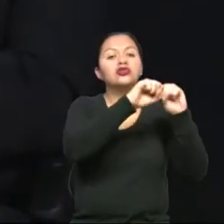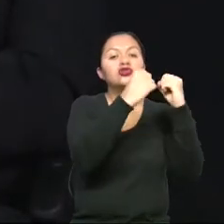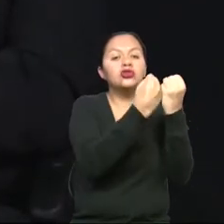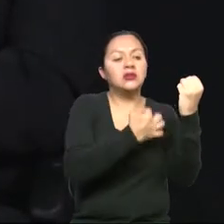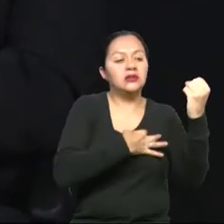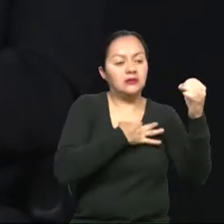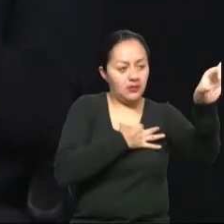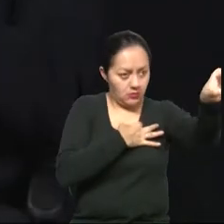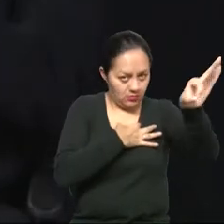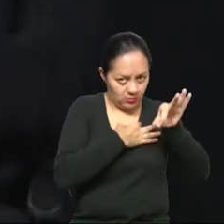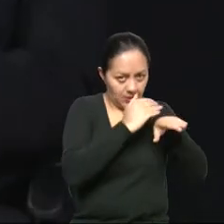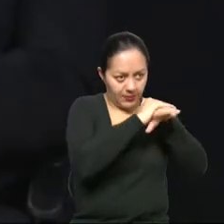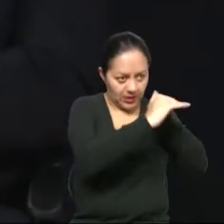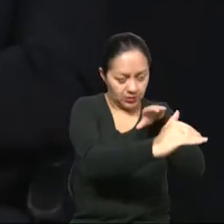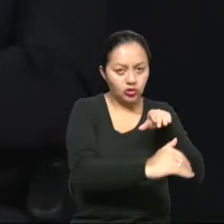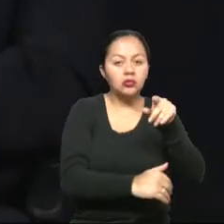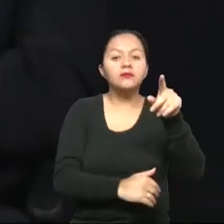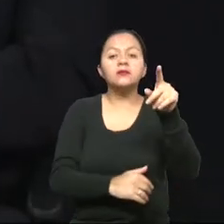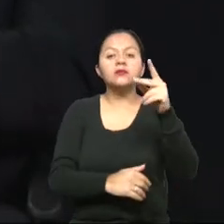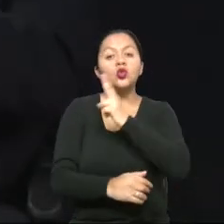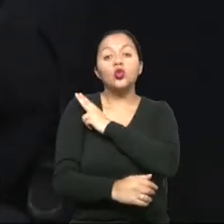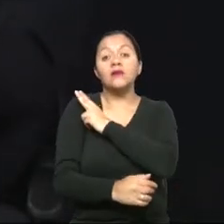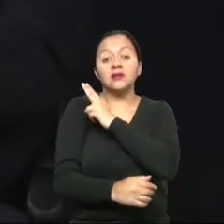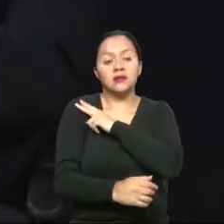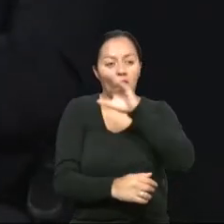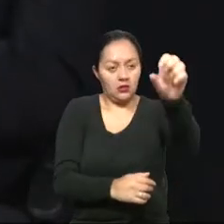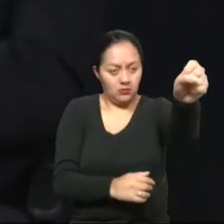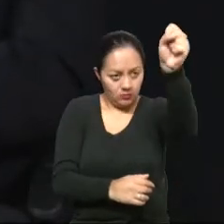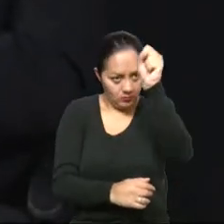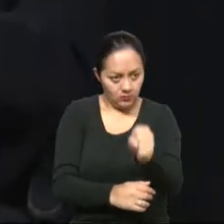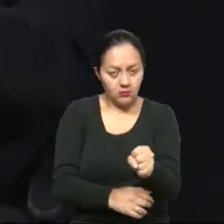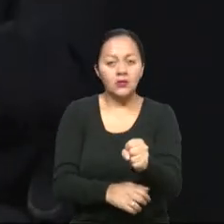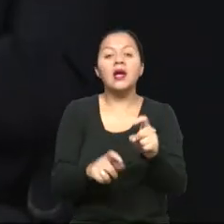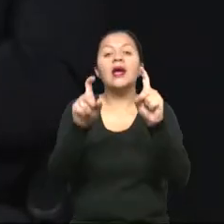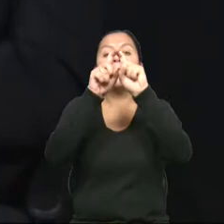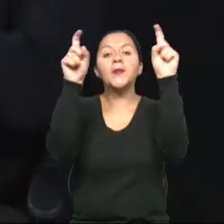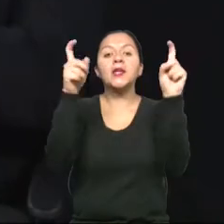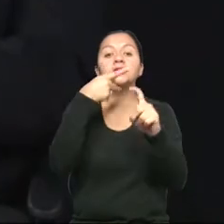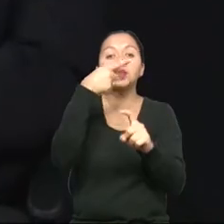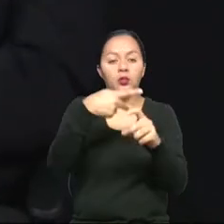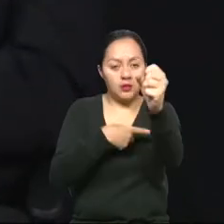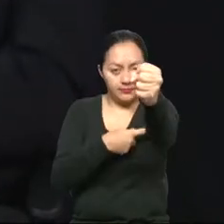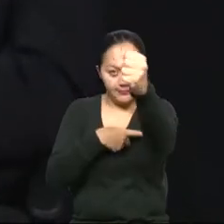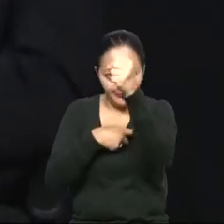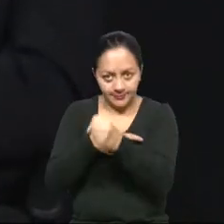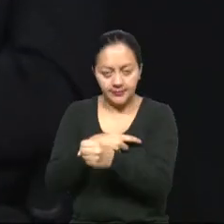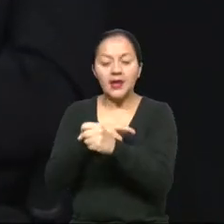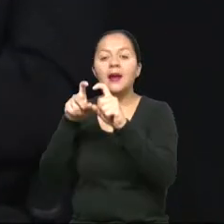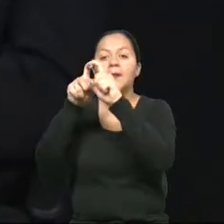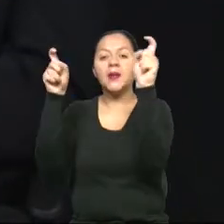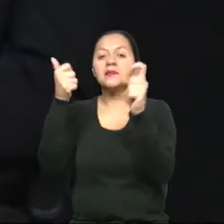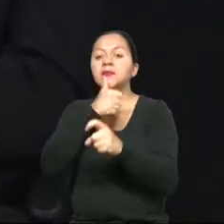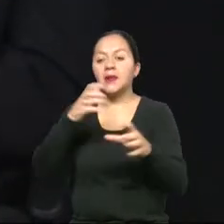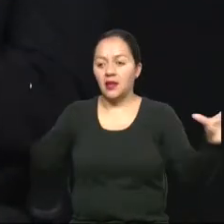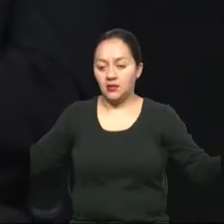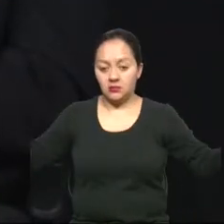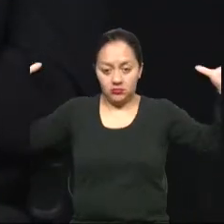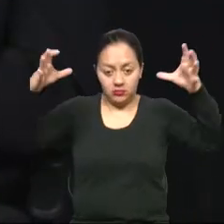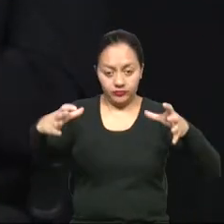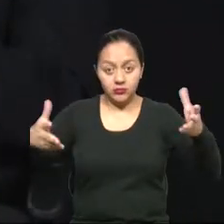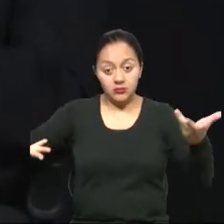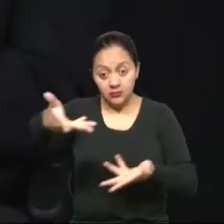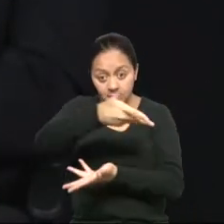civil, la academia, utilizar también empresas públicas y privadas y juntos analizan los documentos y cuando llegan por